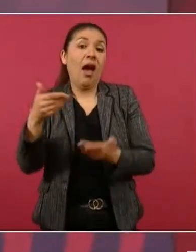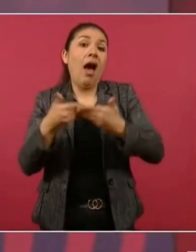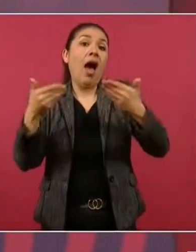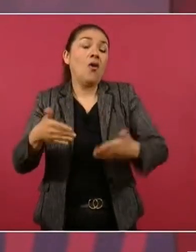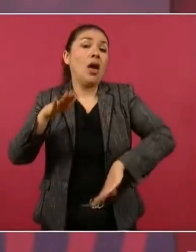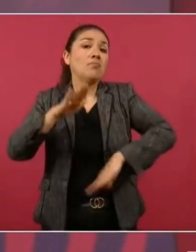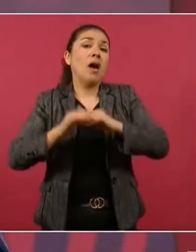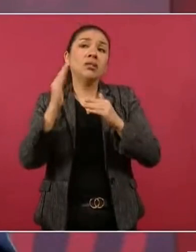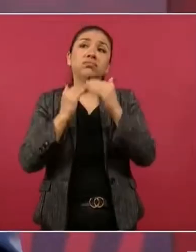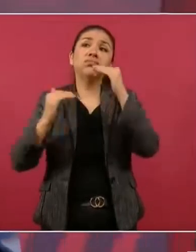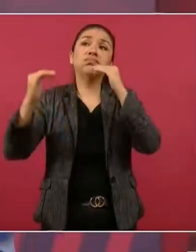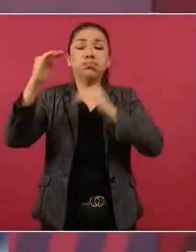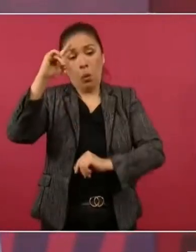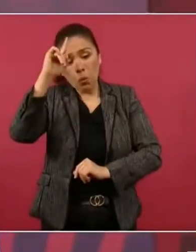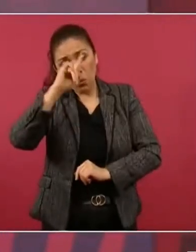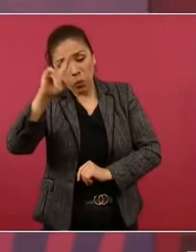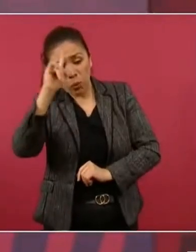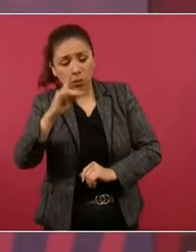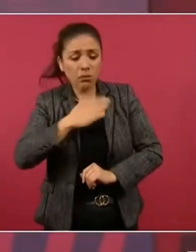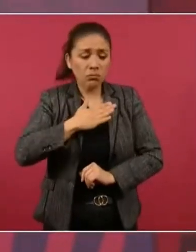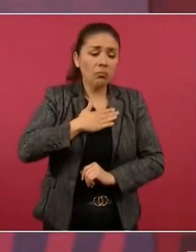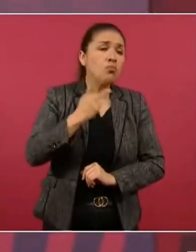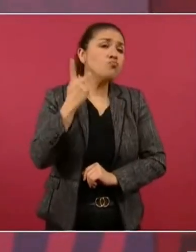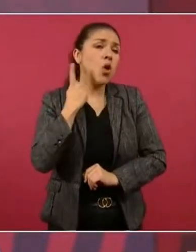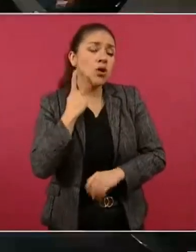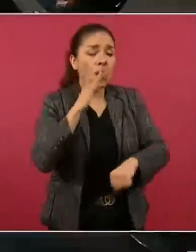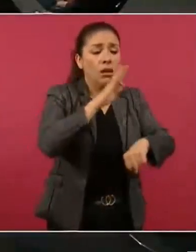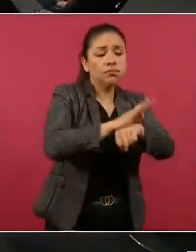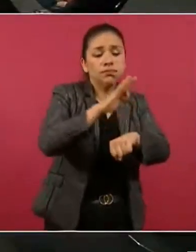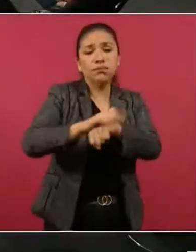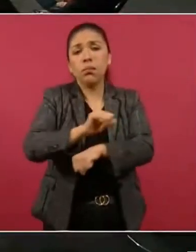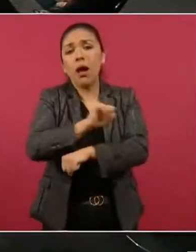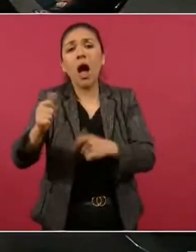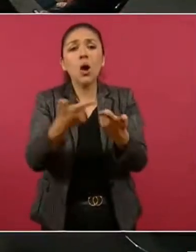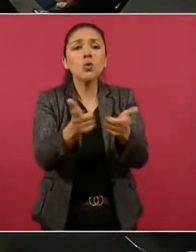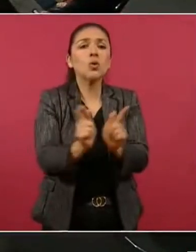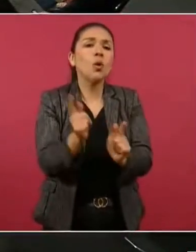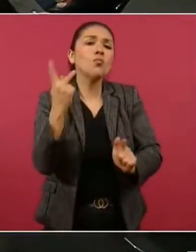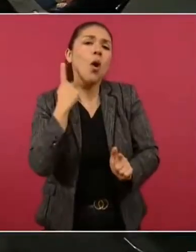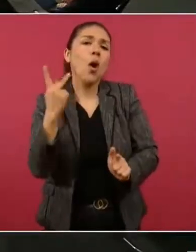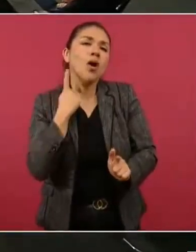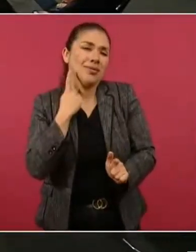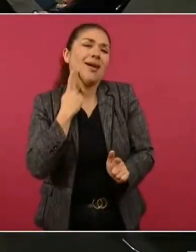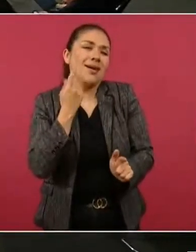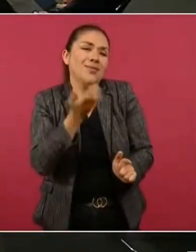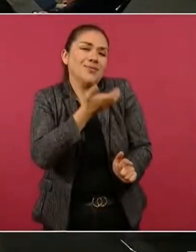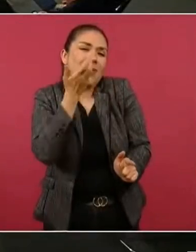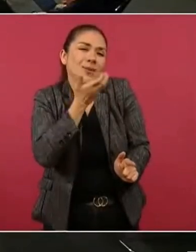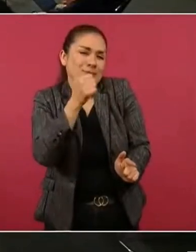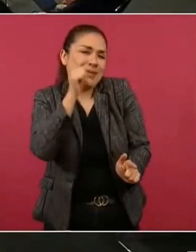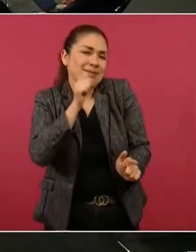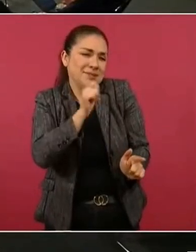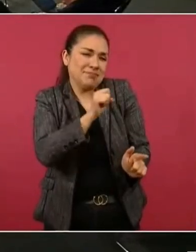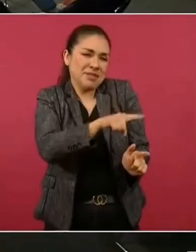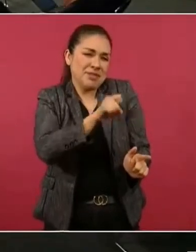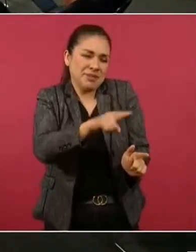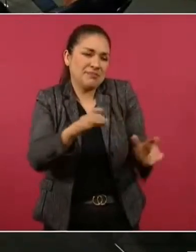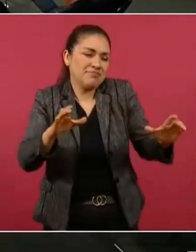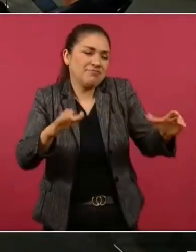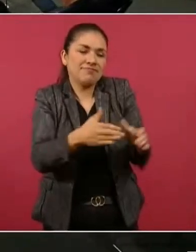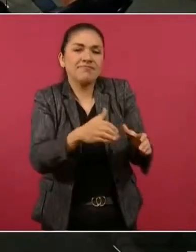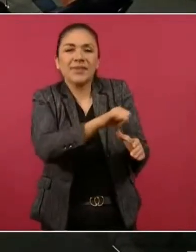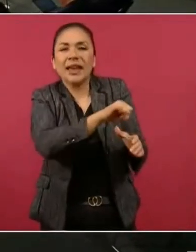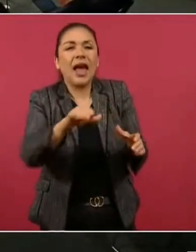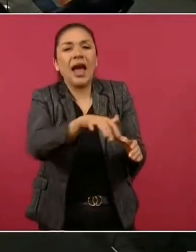político de los partidos conservadores del bloque